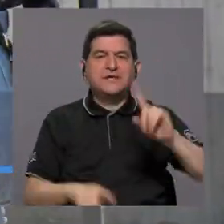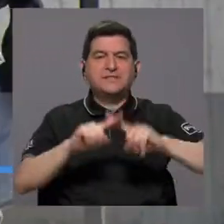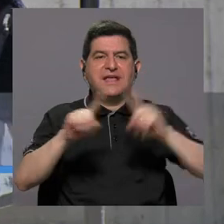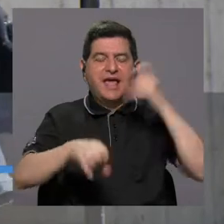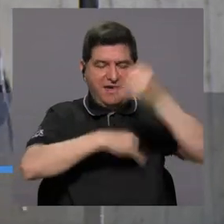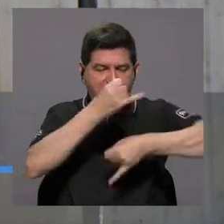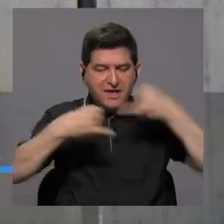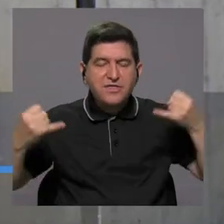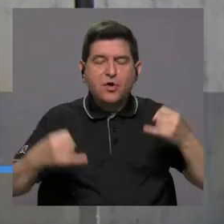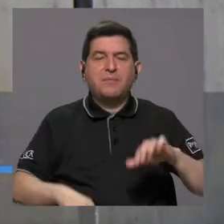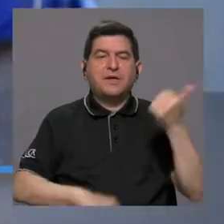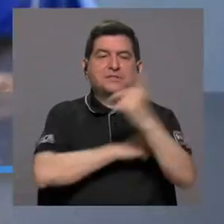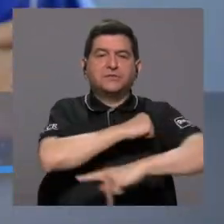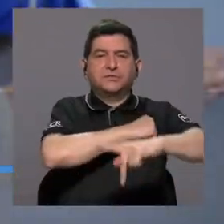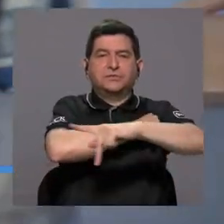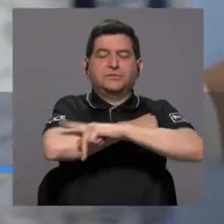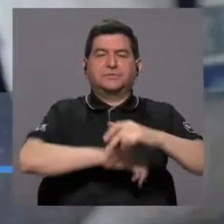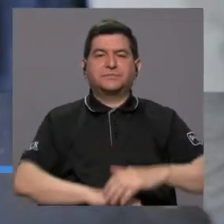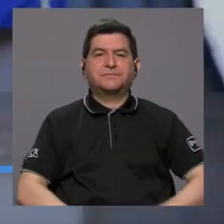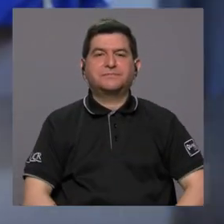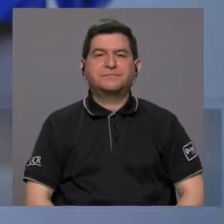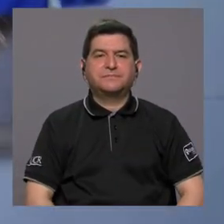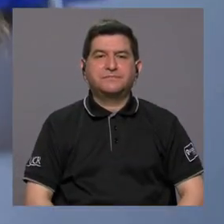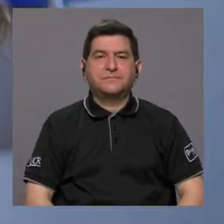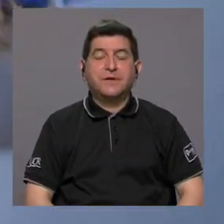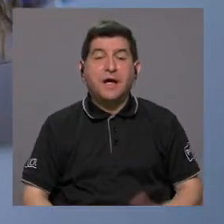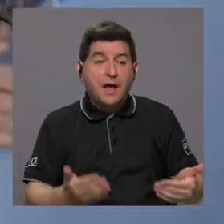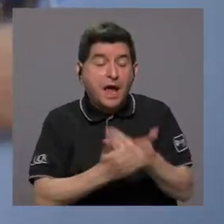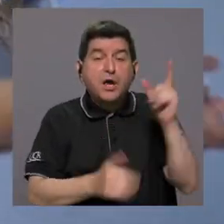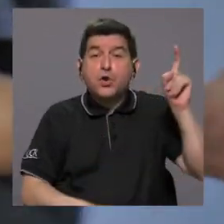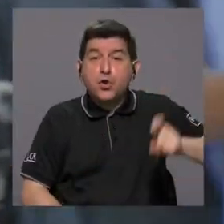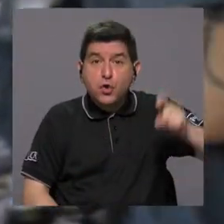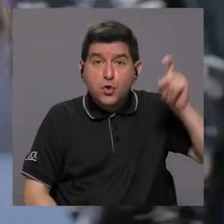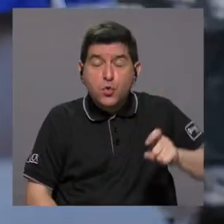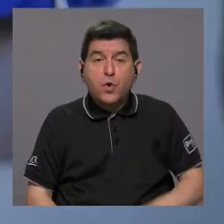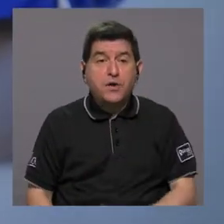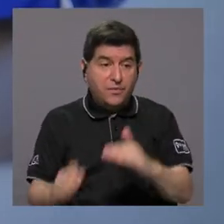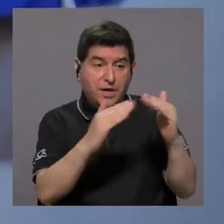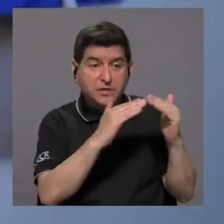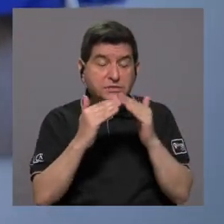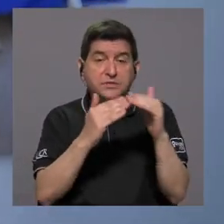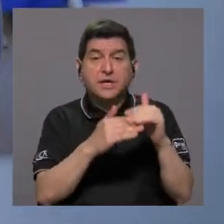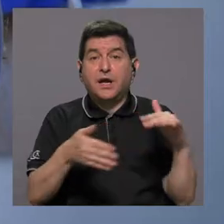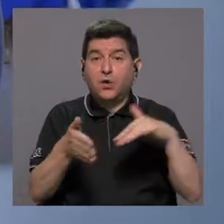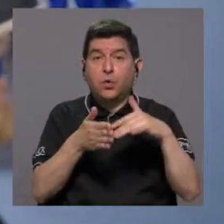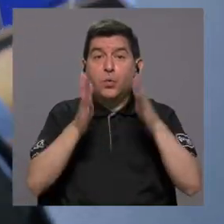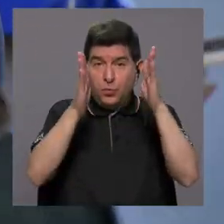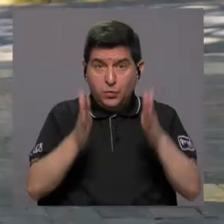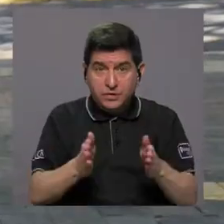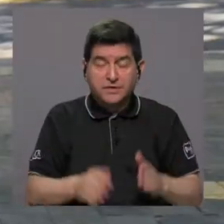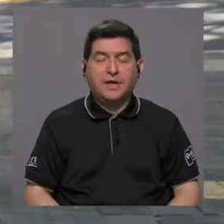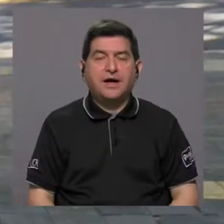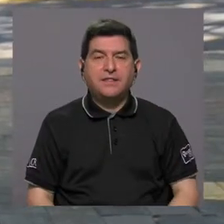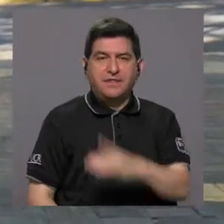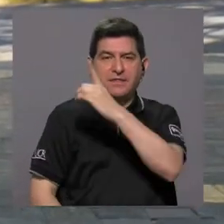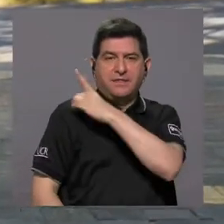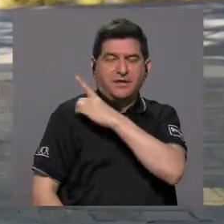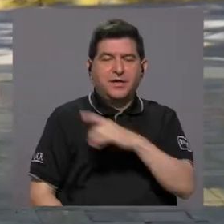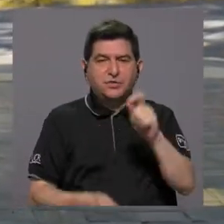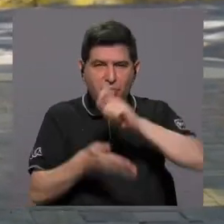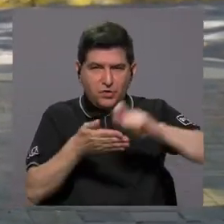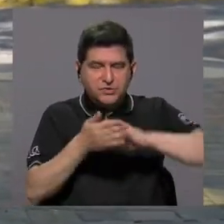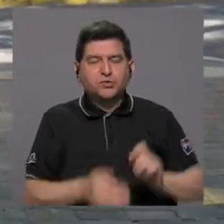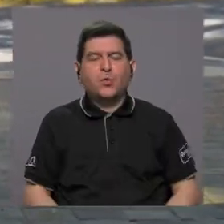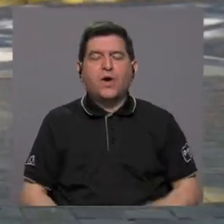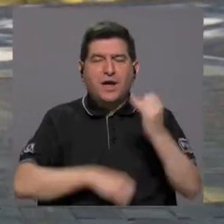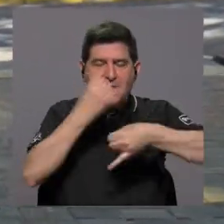distintos idiomas extranjeros. Ante las nuevas necesidades de la comunidad estudiantil, el director de la